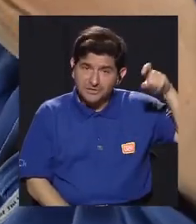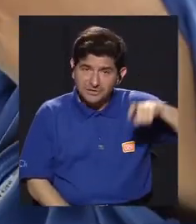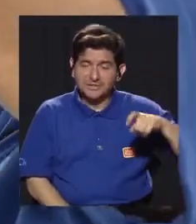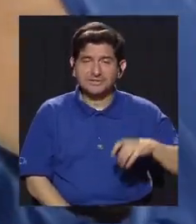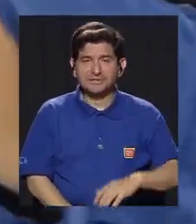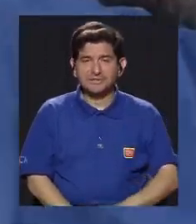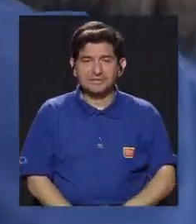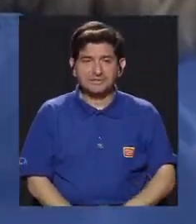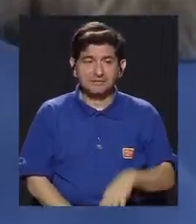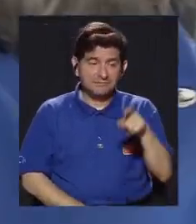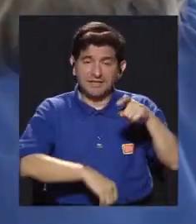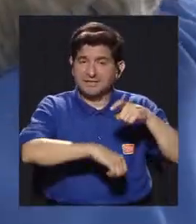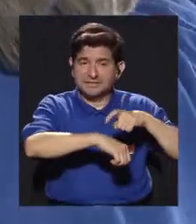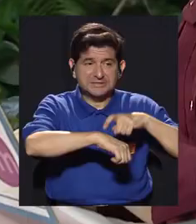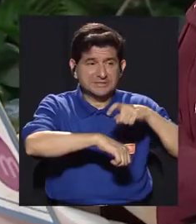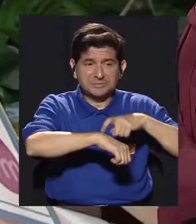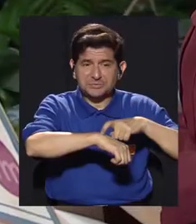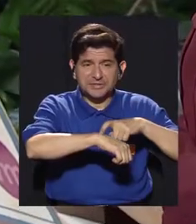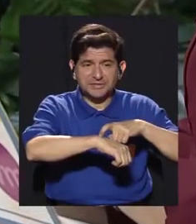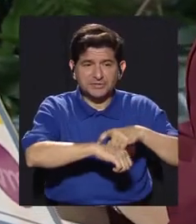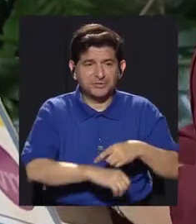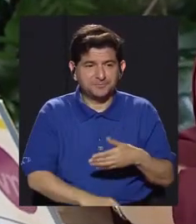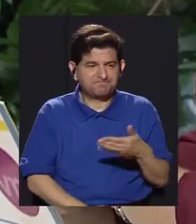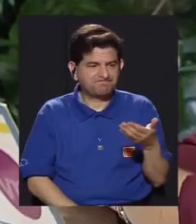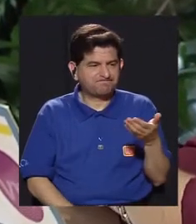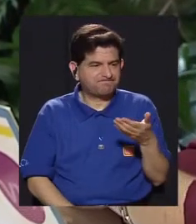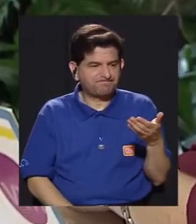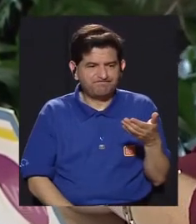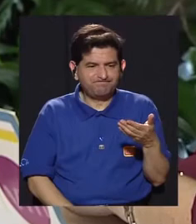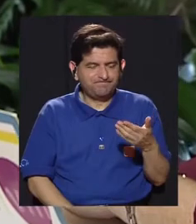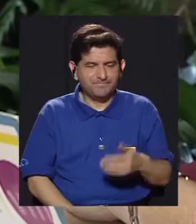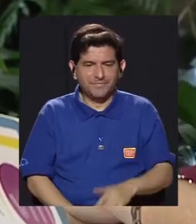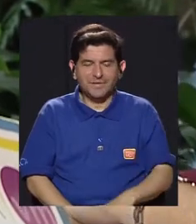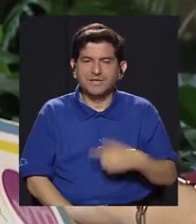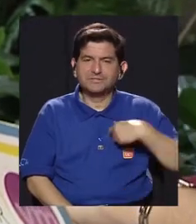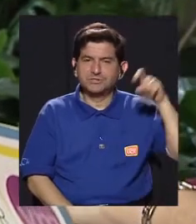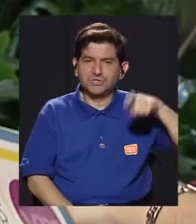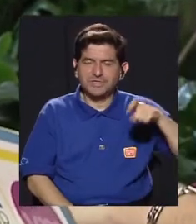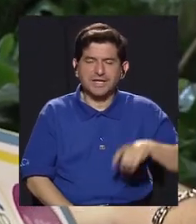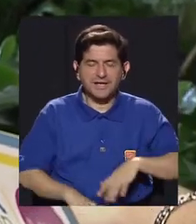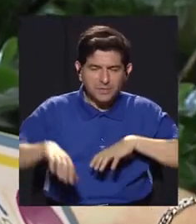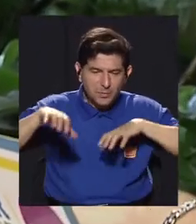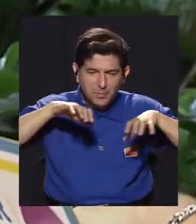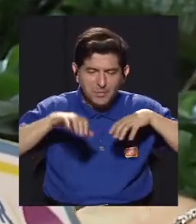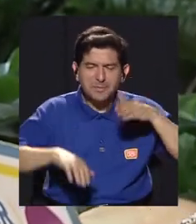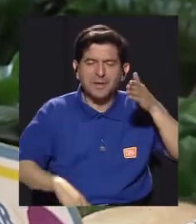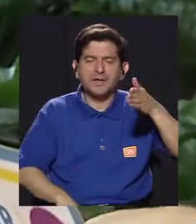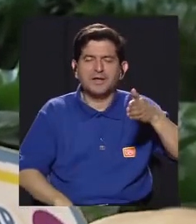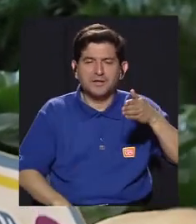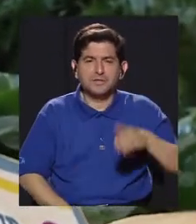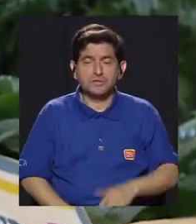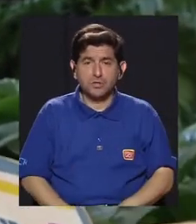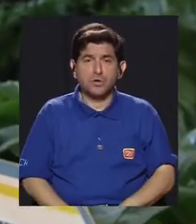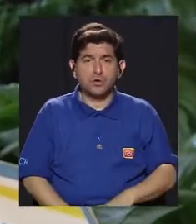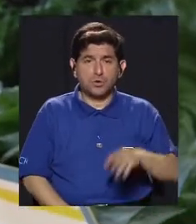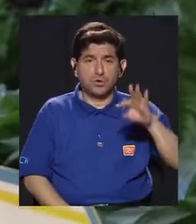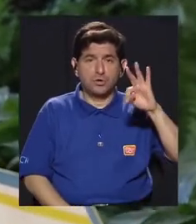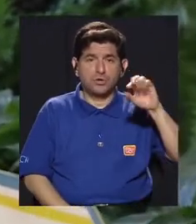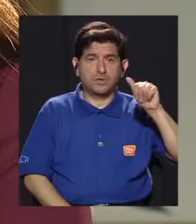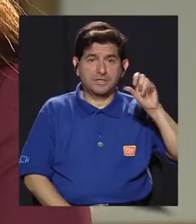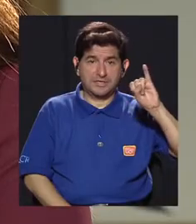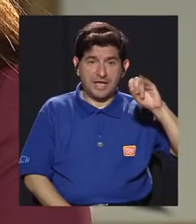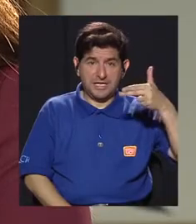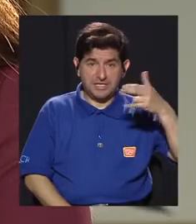necesitaba moverme muy lentamente, aunque el Tai Chi es muy lento, pero hay posiciones que hay que tener.